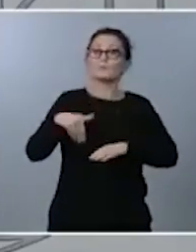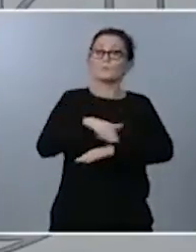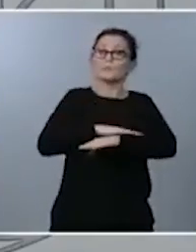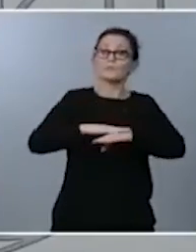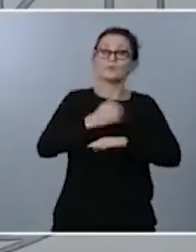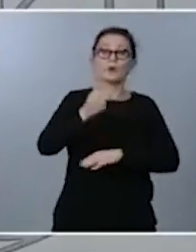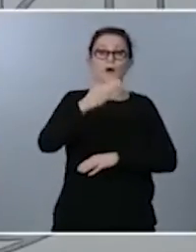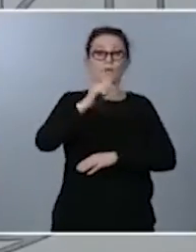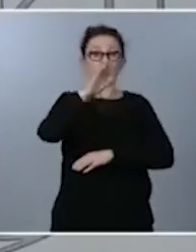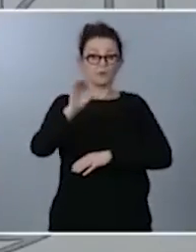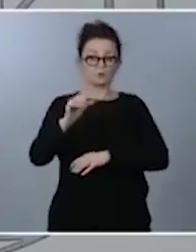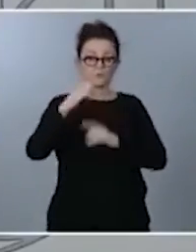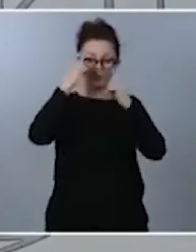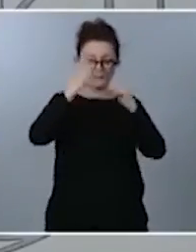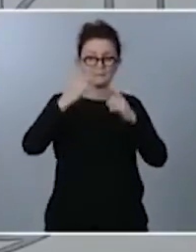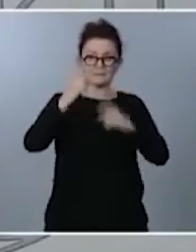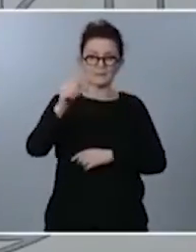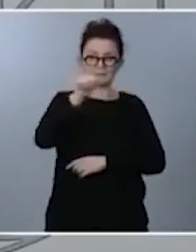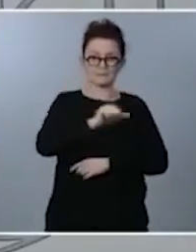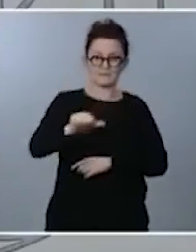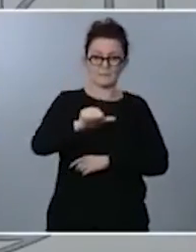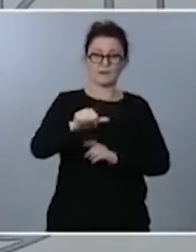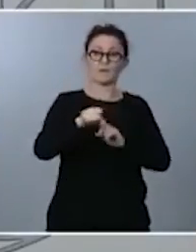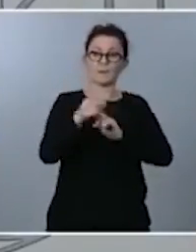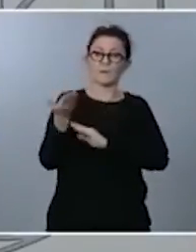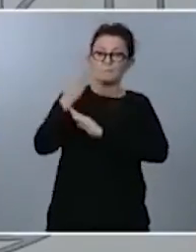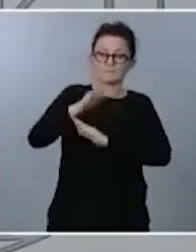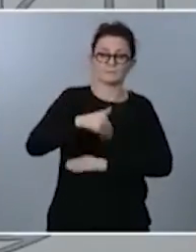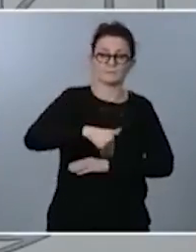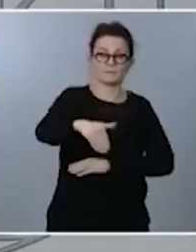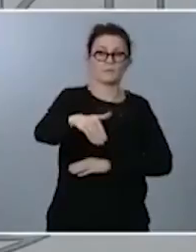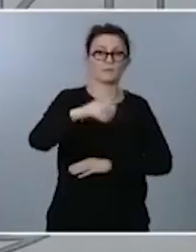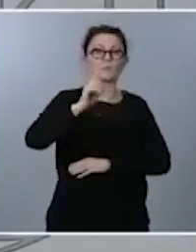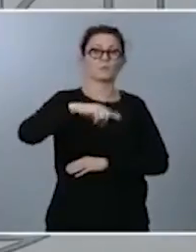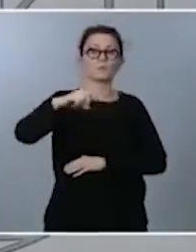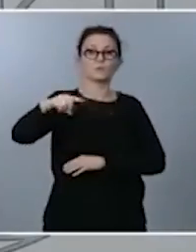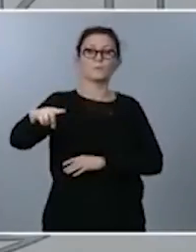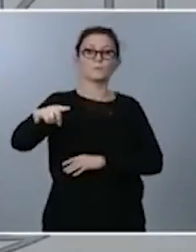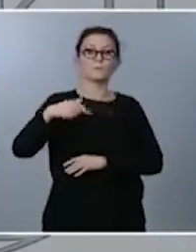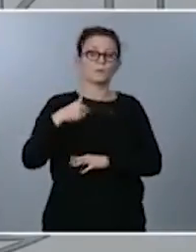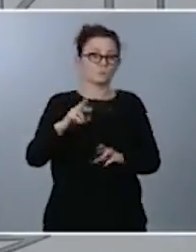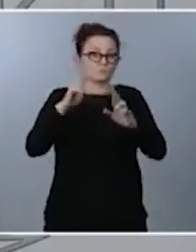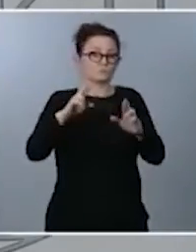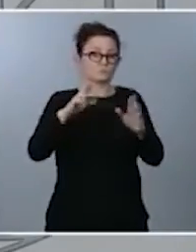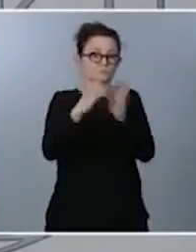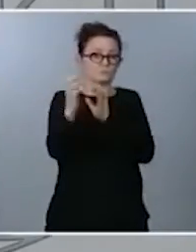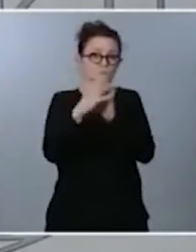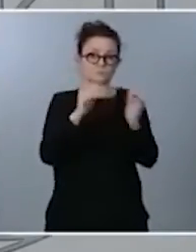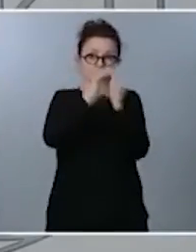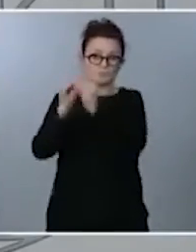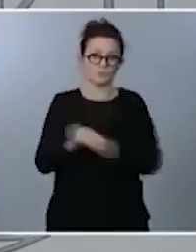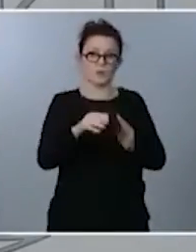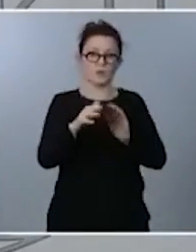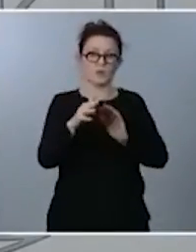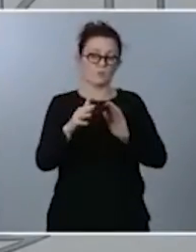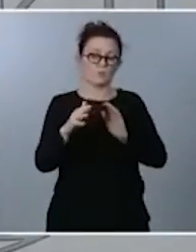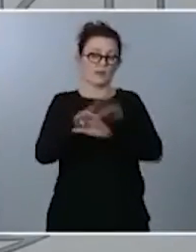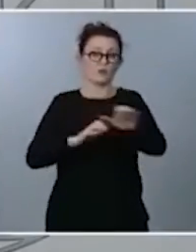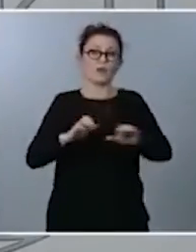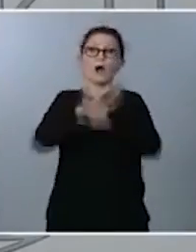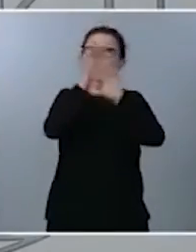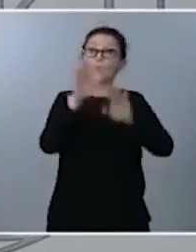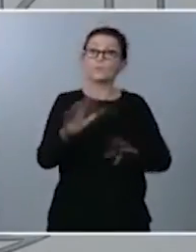en estas próximas semanas, en estos próximos meses, y espero que cuenten con el mayor consenso posible. Respecto a la última pregunta,